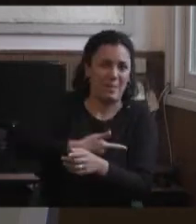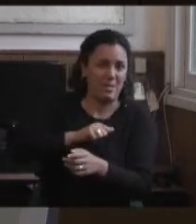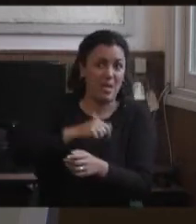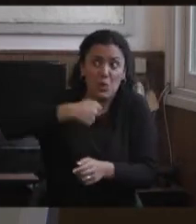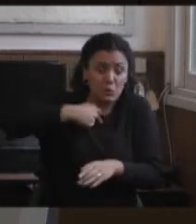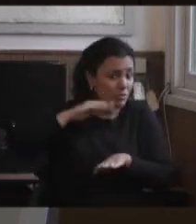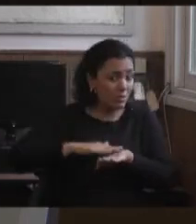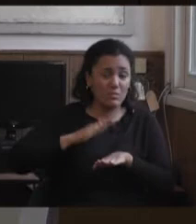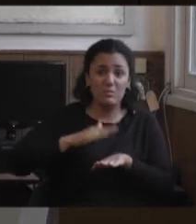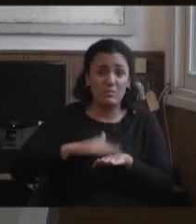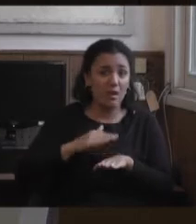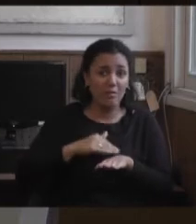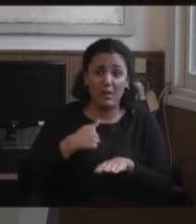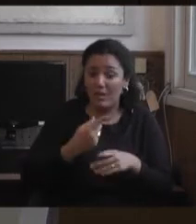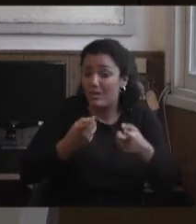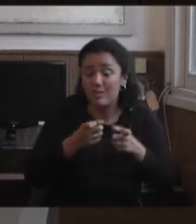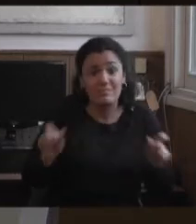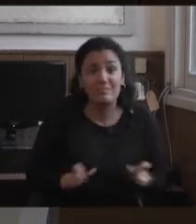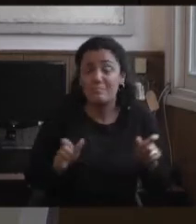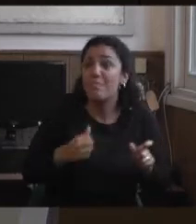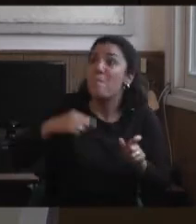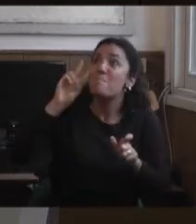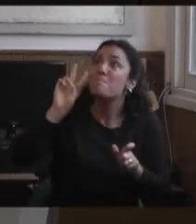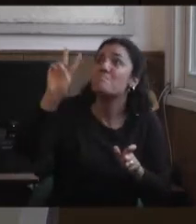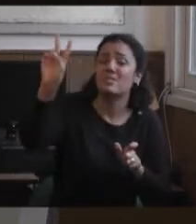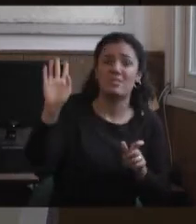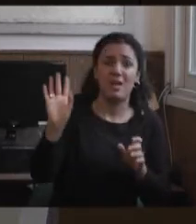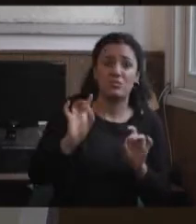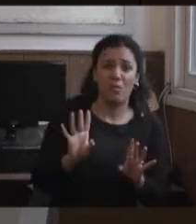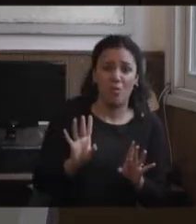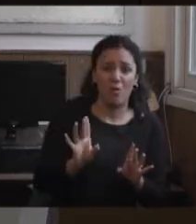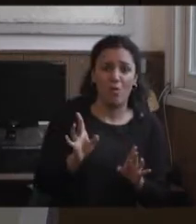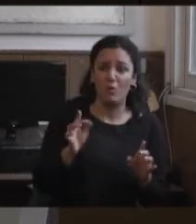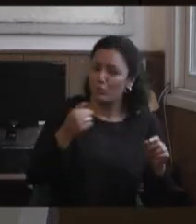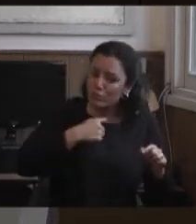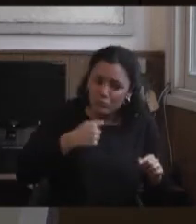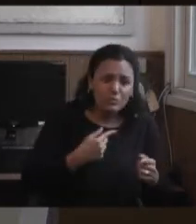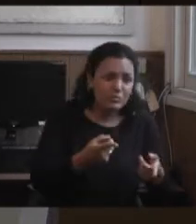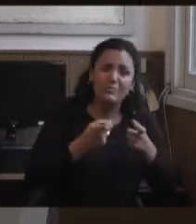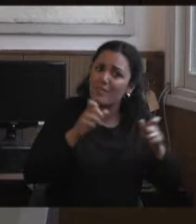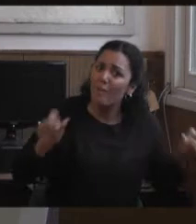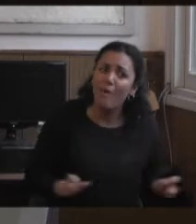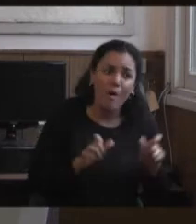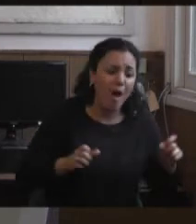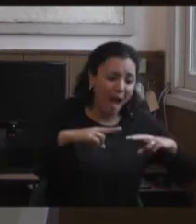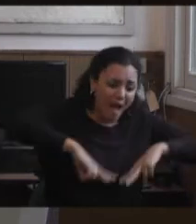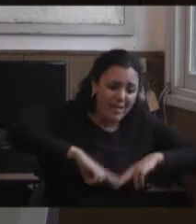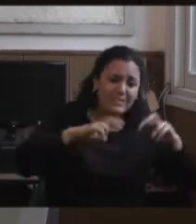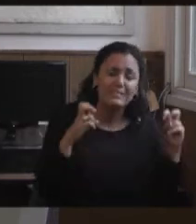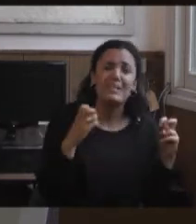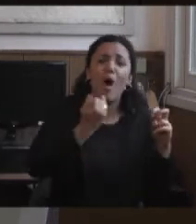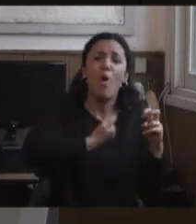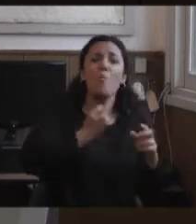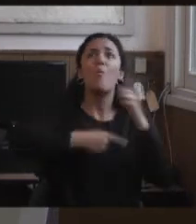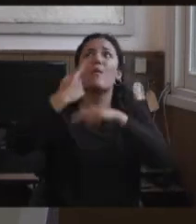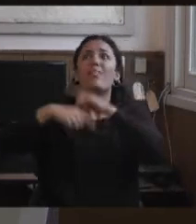que somos nosotros los que los miramos, podemos hacer diferentes lecturas, sino empecemos a hacer un análisis de nuestros propios recorridos,